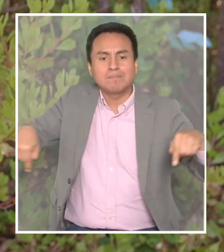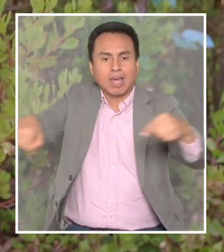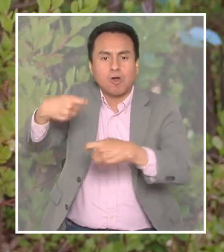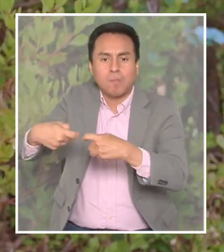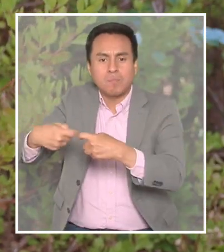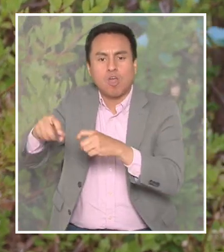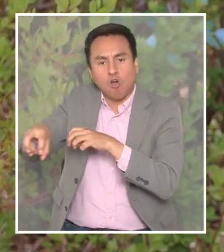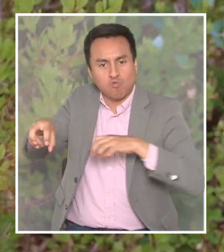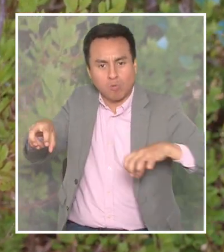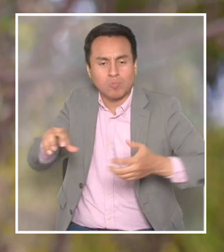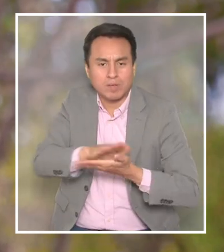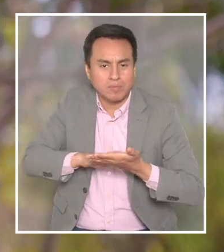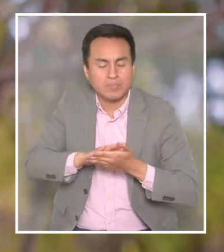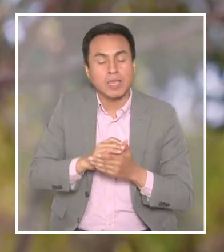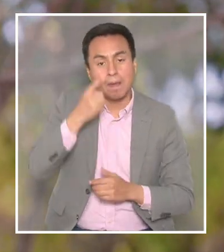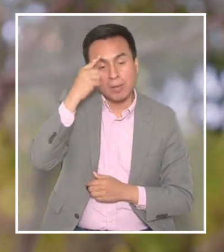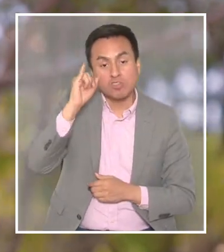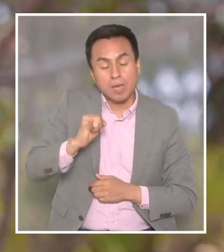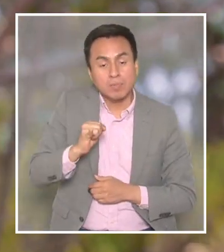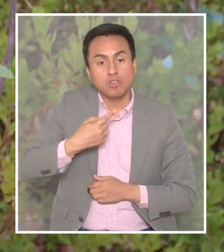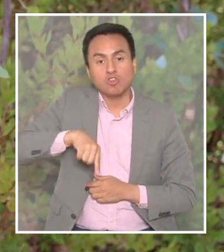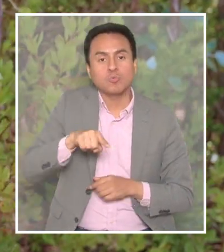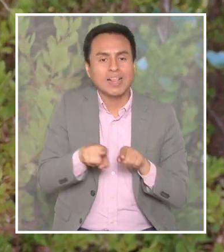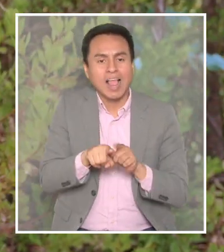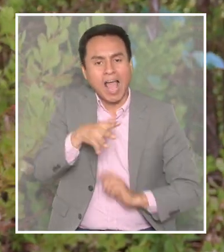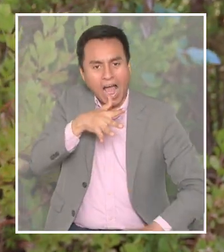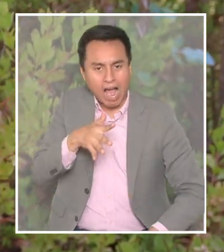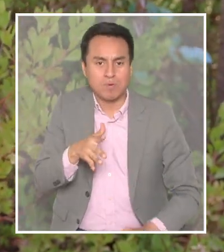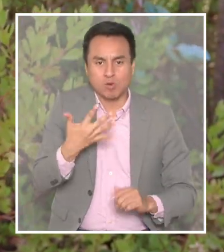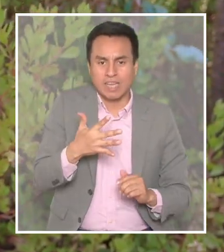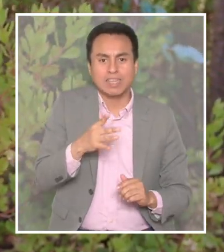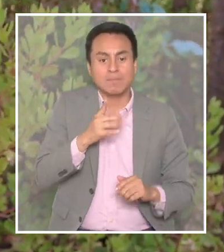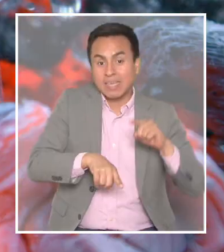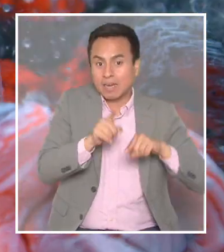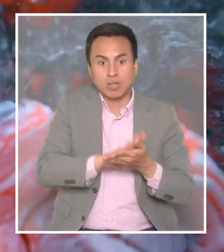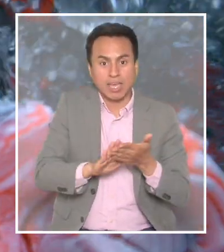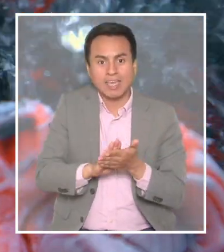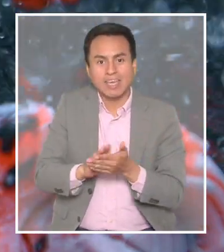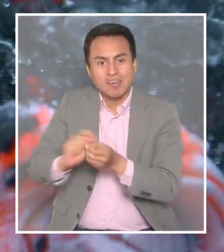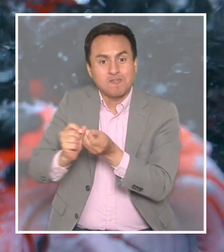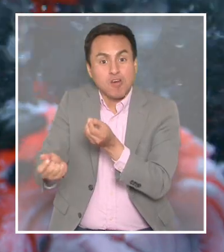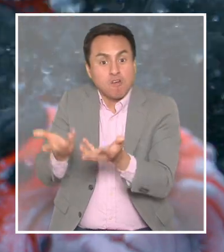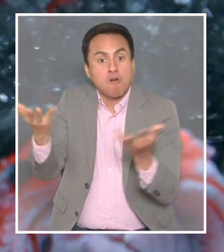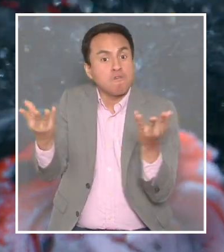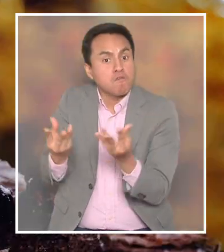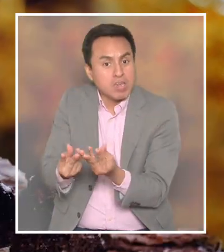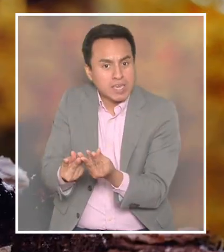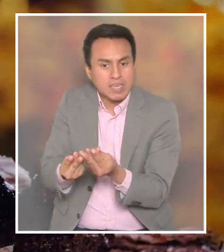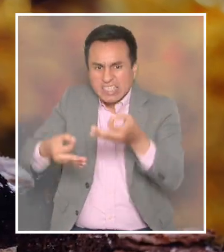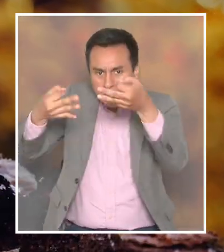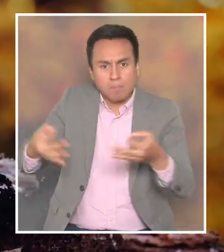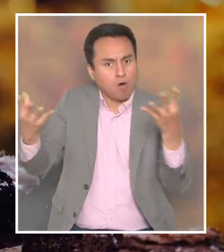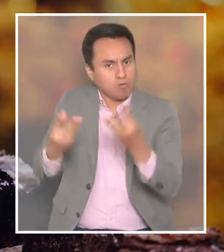cerca y estar delimitado por algunos elementos como las piedras. Pero siempre tenemos que tener a la mano agua o tierra, porque cuando yo dejo de